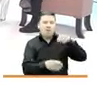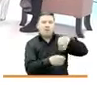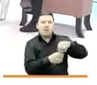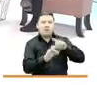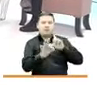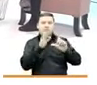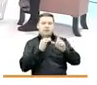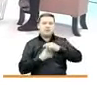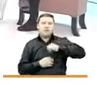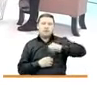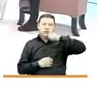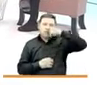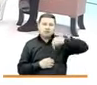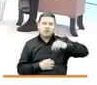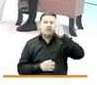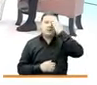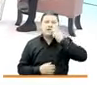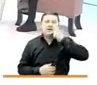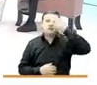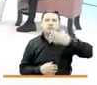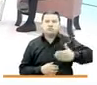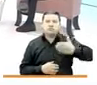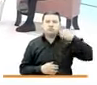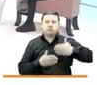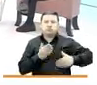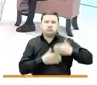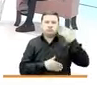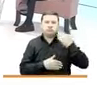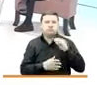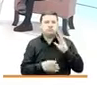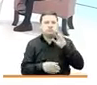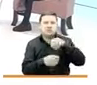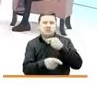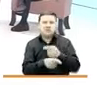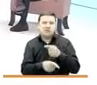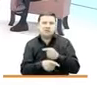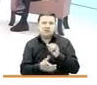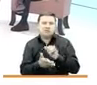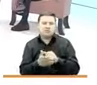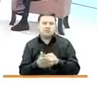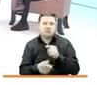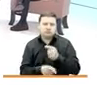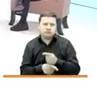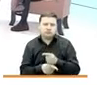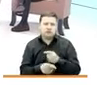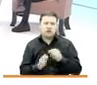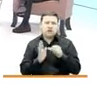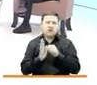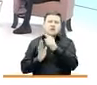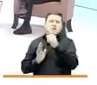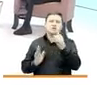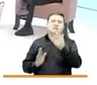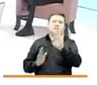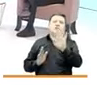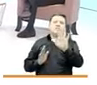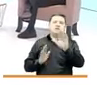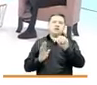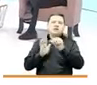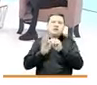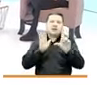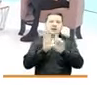de los derechos humanos y memoria histórica que está relacionado precisamente con ese artículo 145 de la ley.